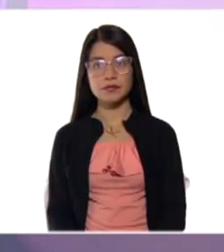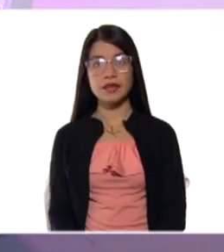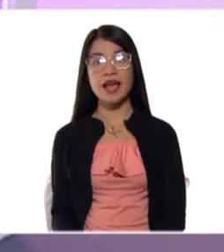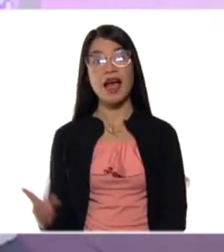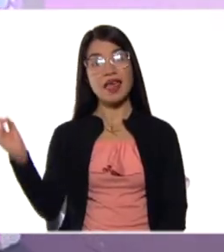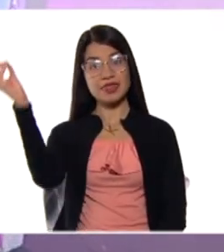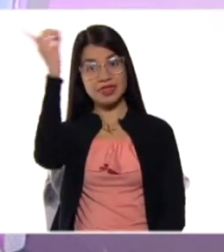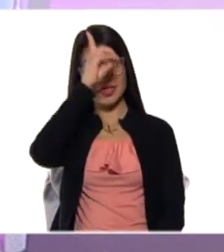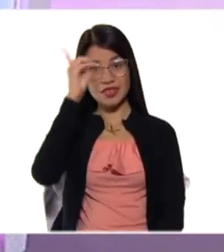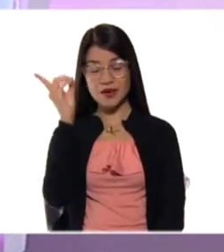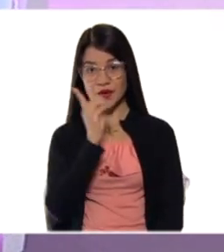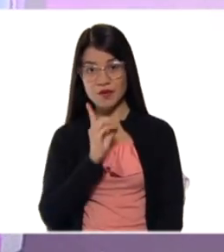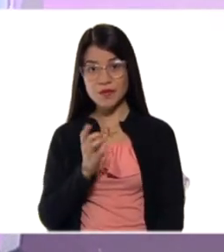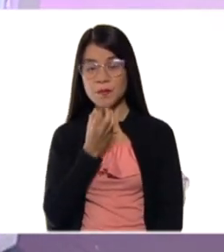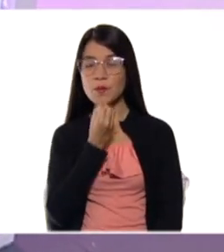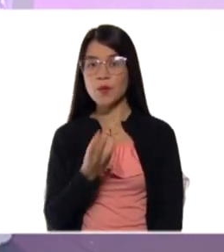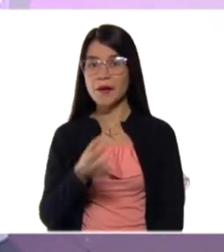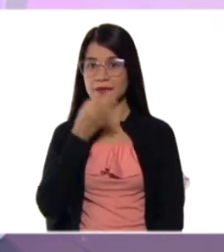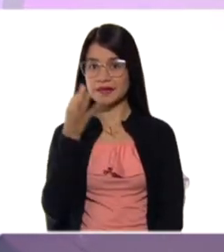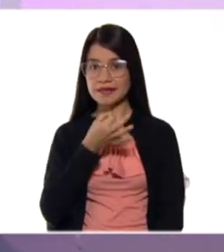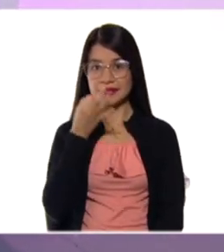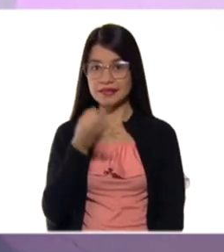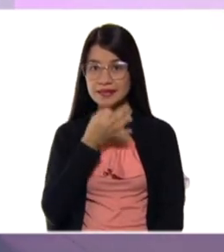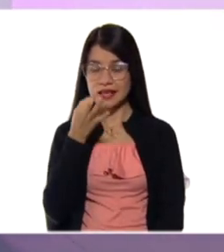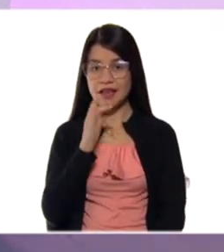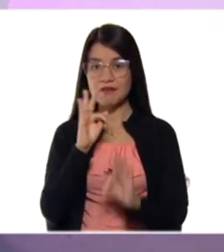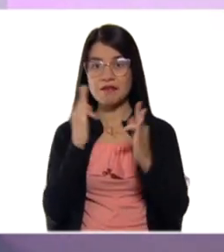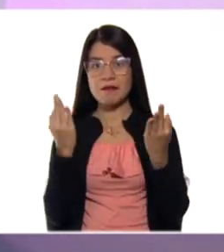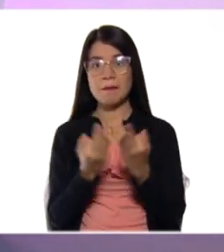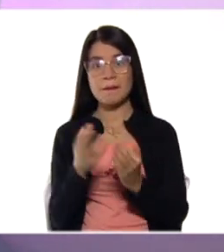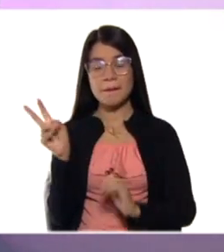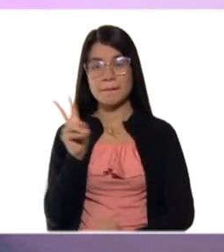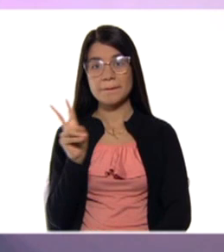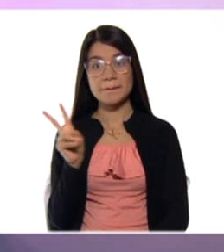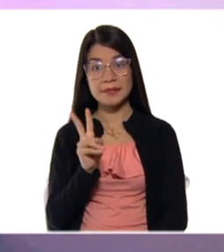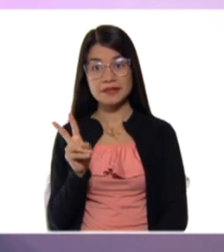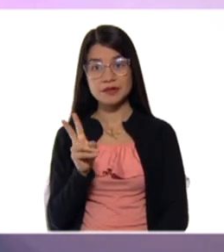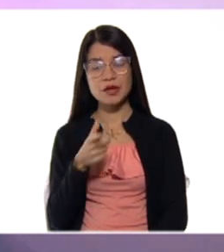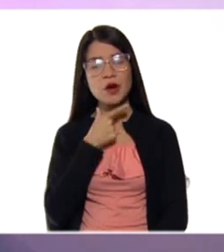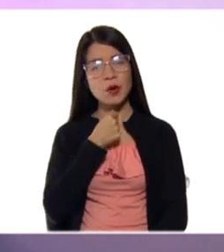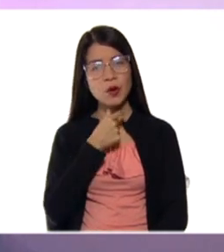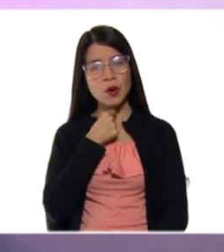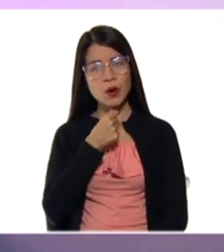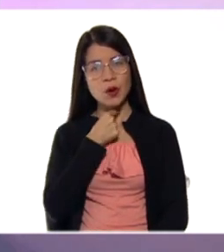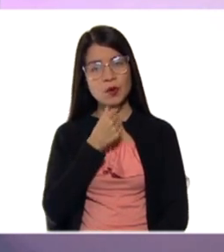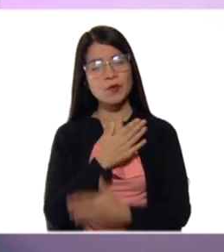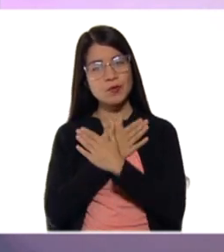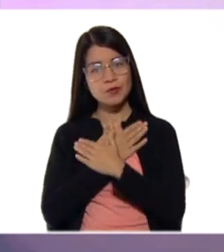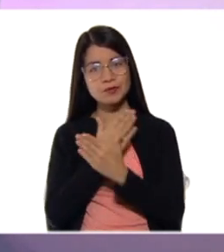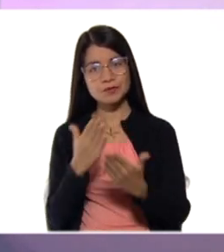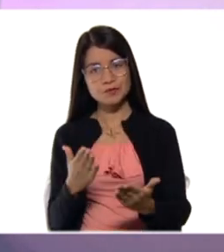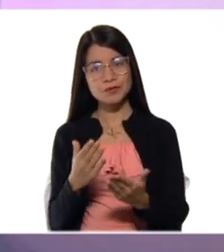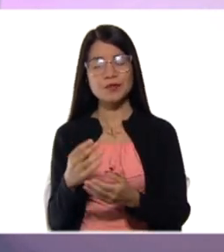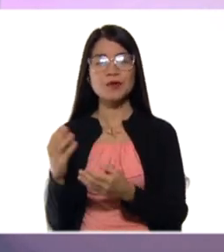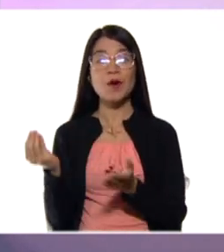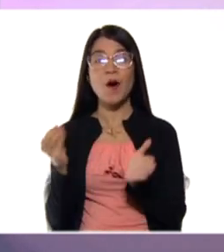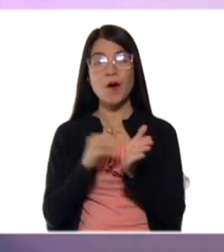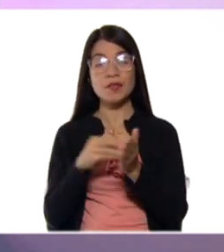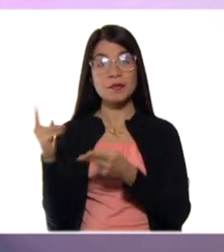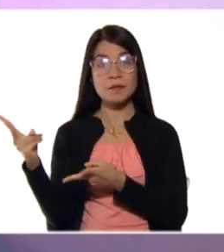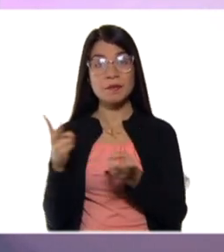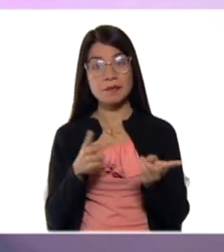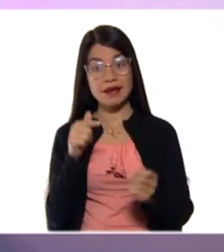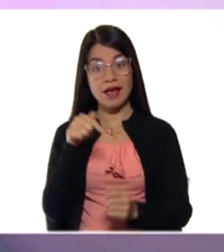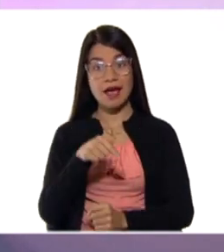¡Dibújame! Muy buenas tardes, familia venezolana. Qué gusto darles nuevamente la bienvenida a este.